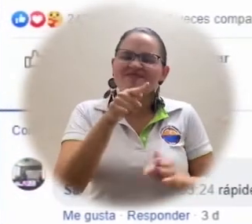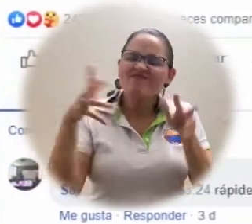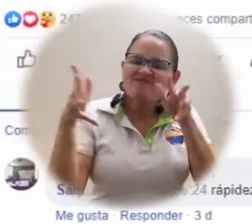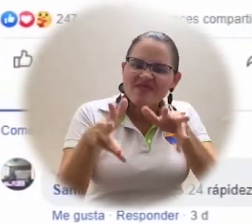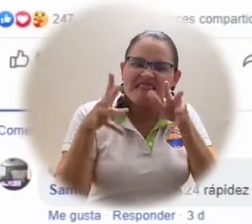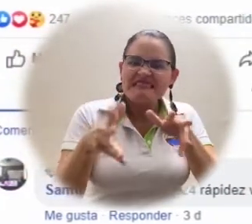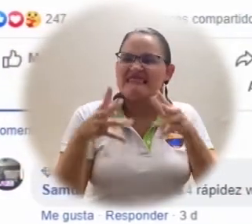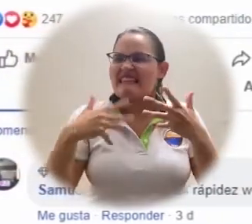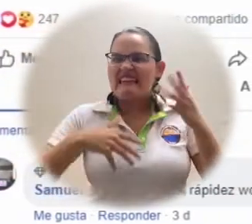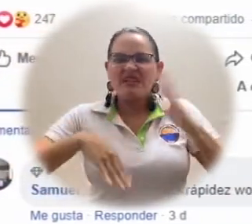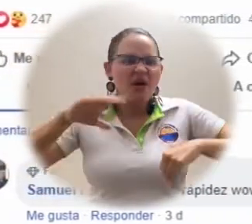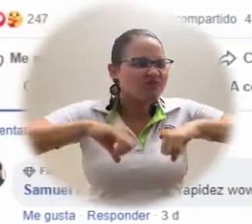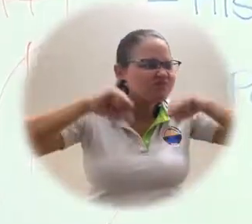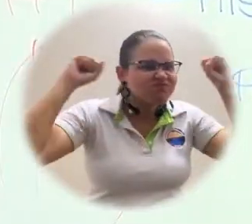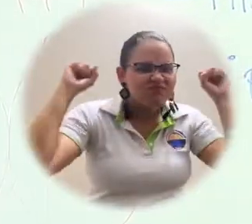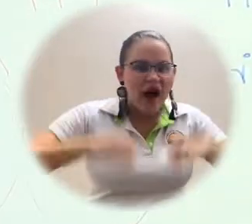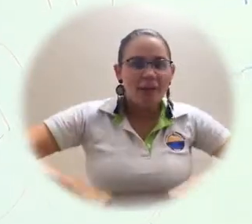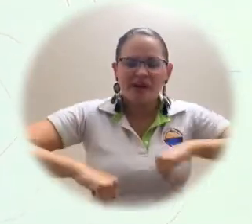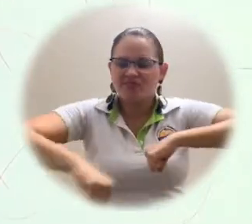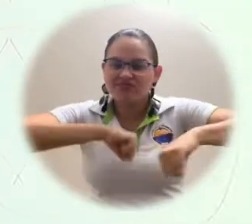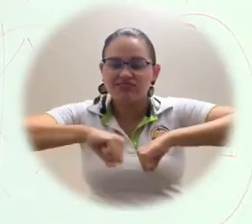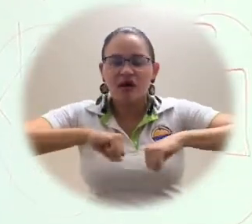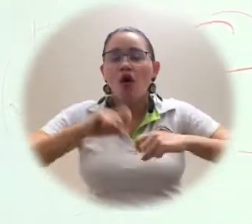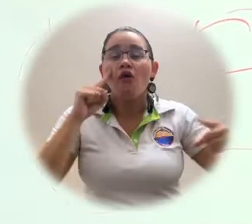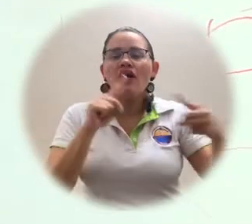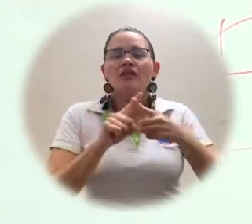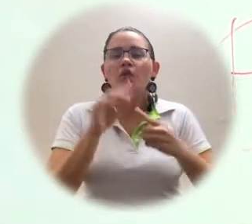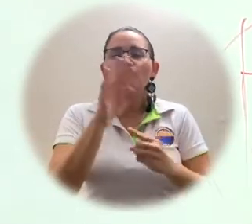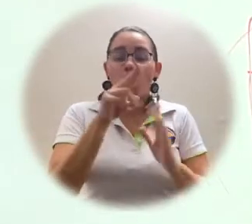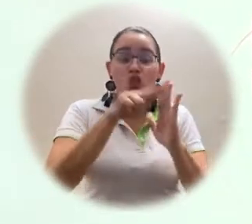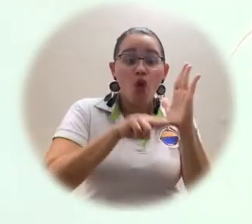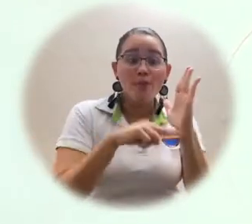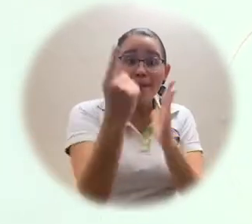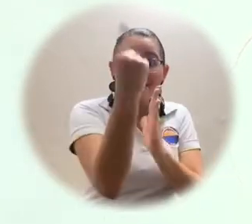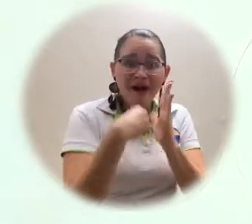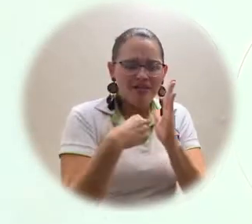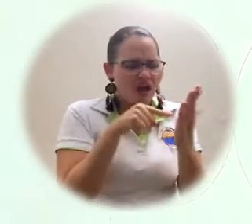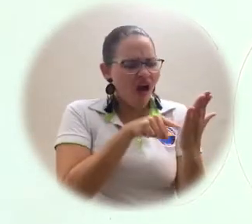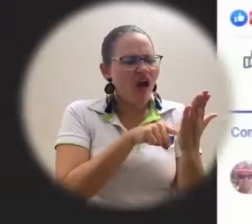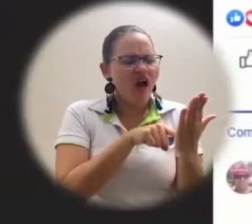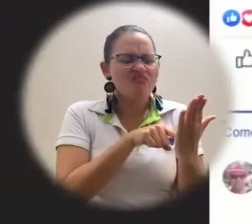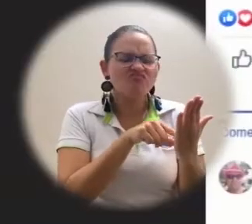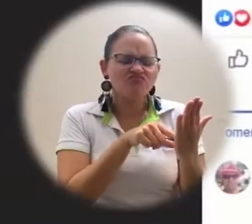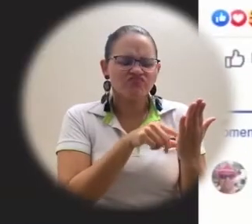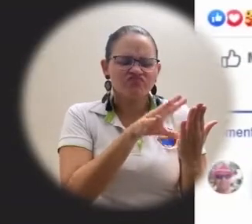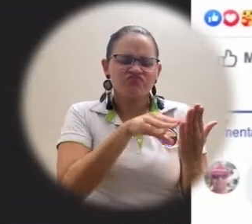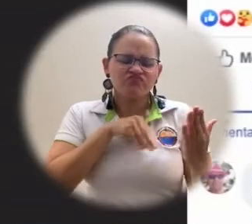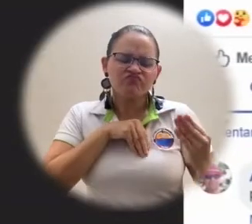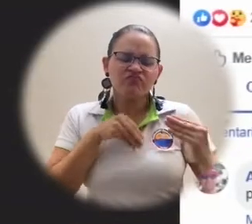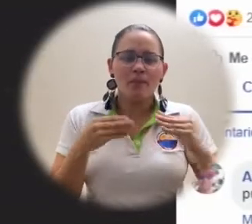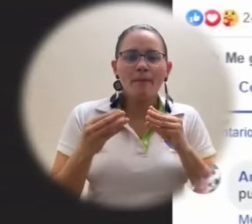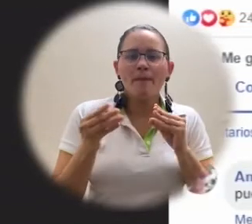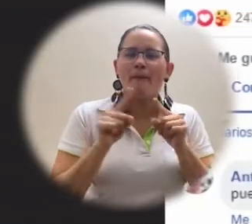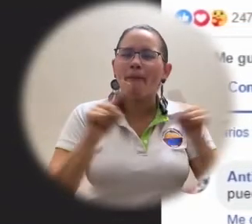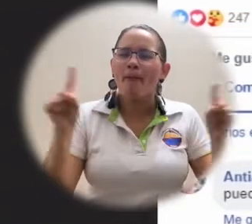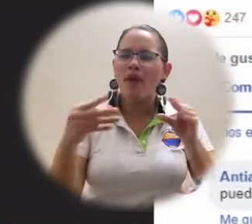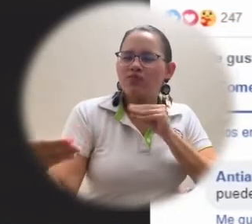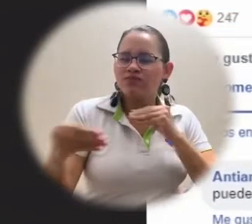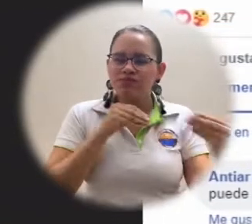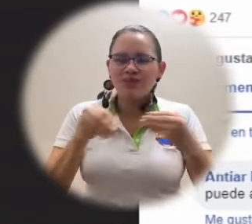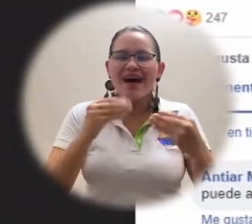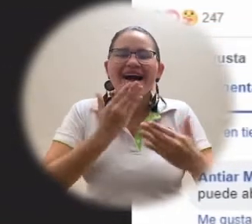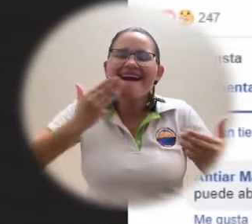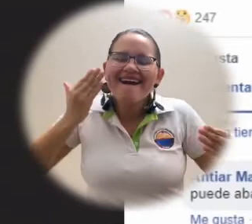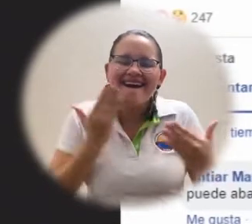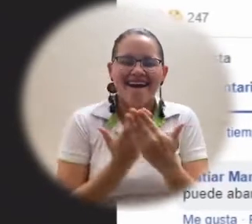sido capaces de ser mucho más flexibles que lo que las normas y las estructuras nos decían. Gracias profesores por haber